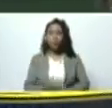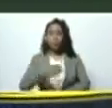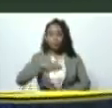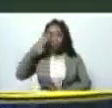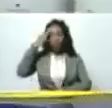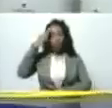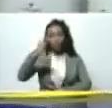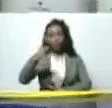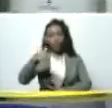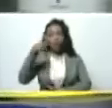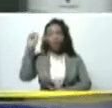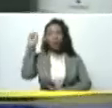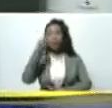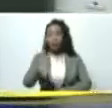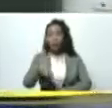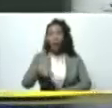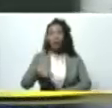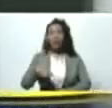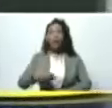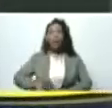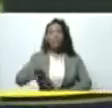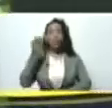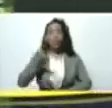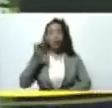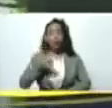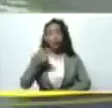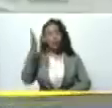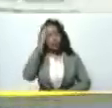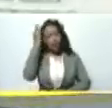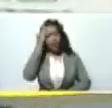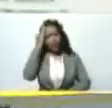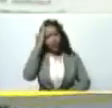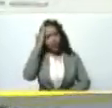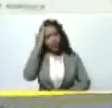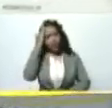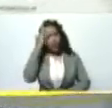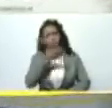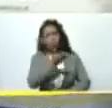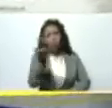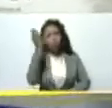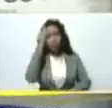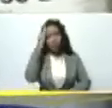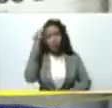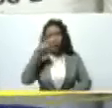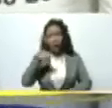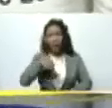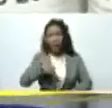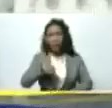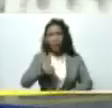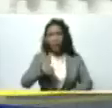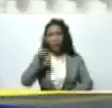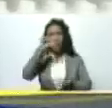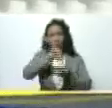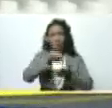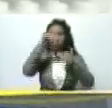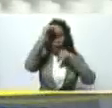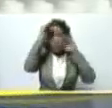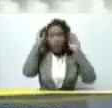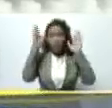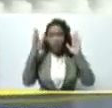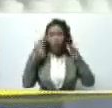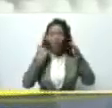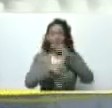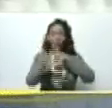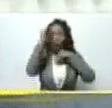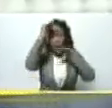es también importante conocer que desde este centro de atención vamos a